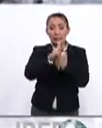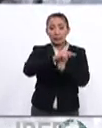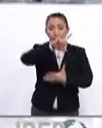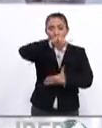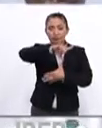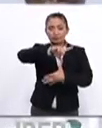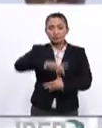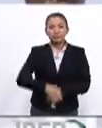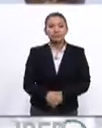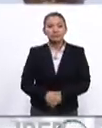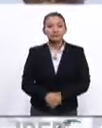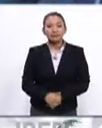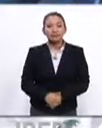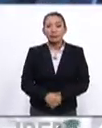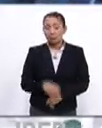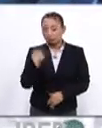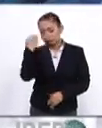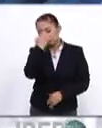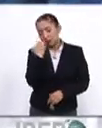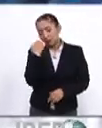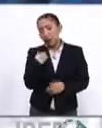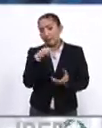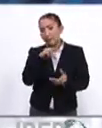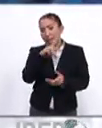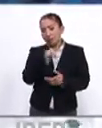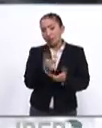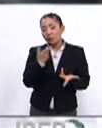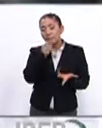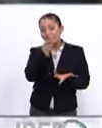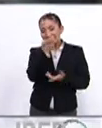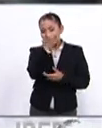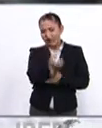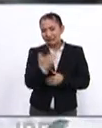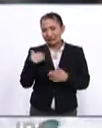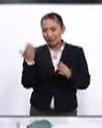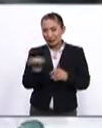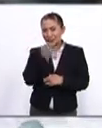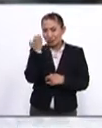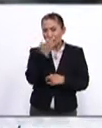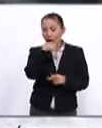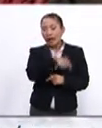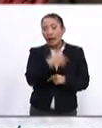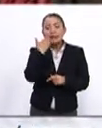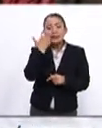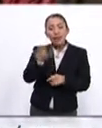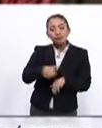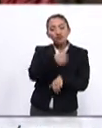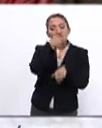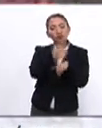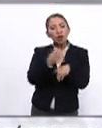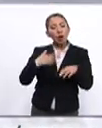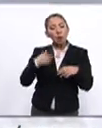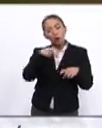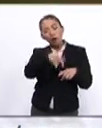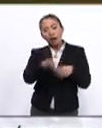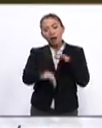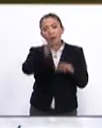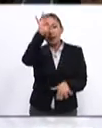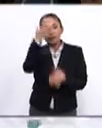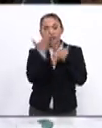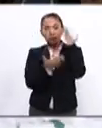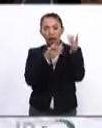países latinoamericanos. De acuerdo con la misión manifiesta de esta casa de estudios, busca consolidarse como una opción